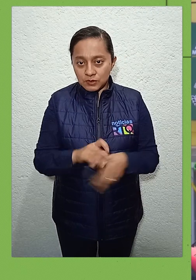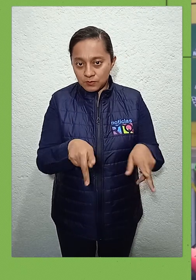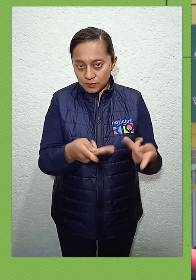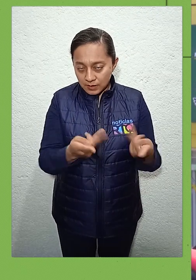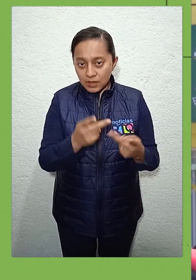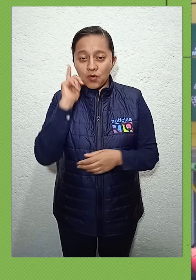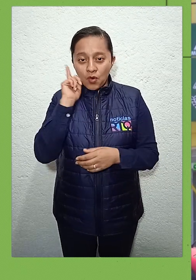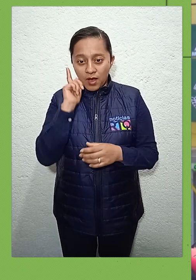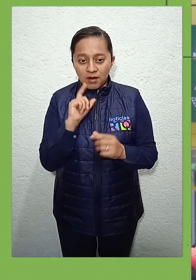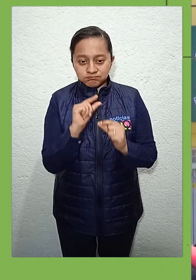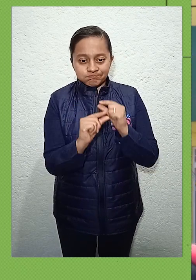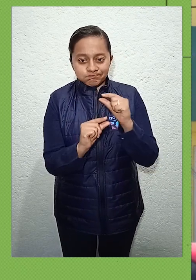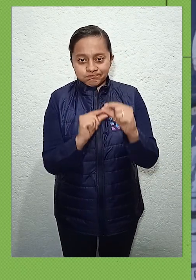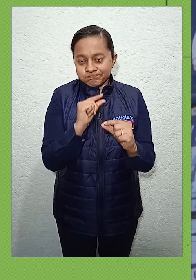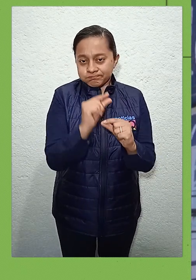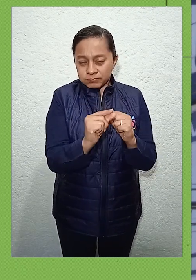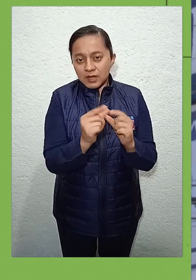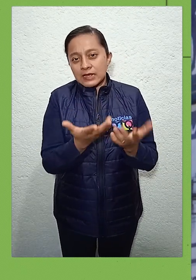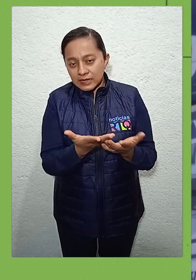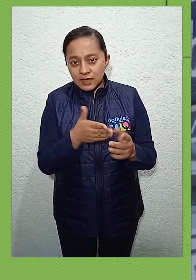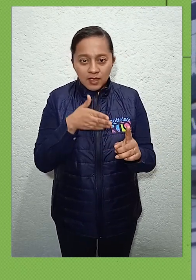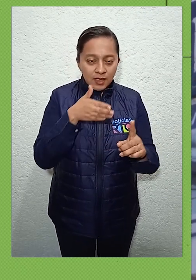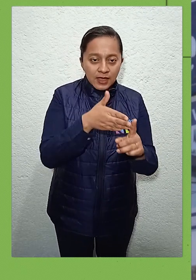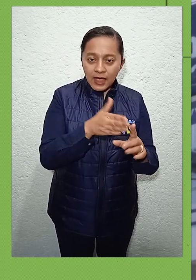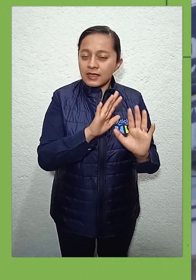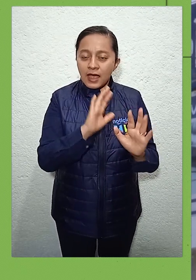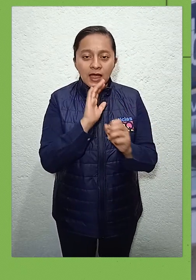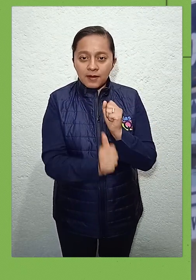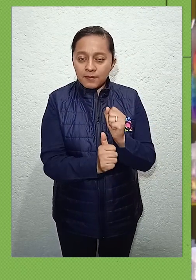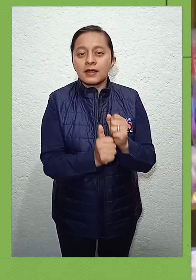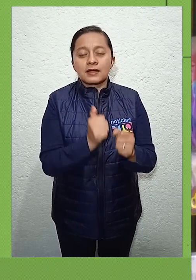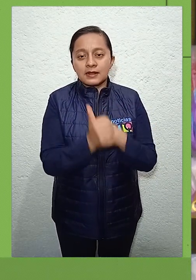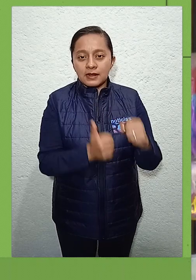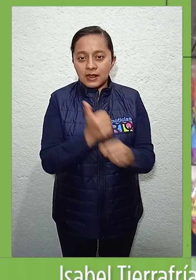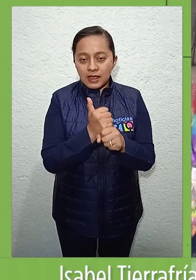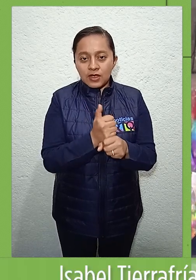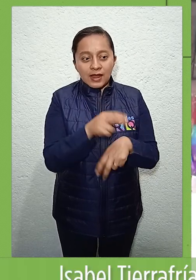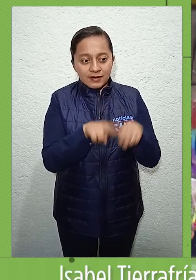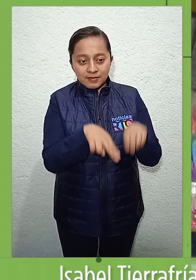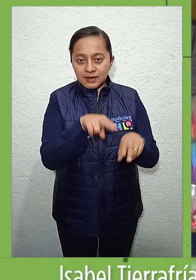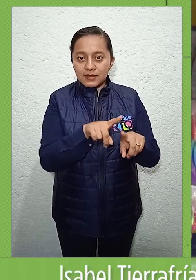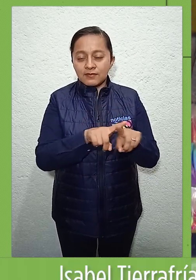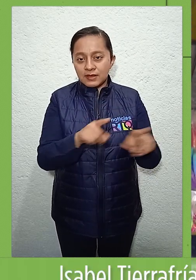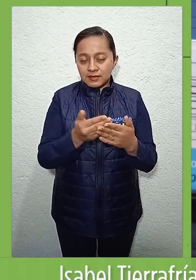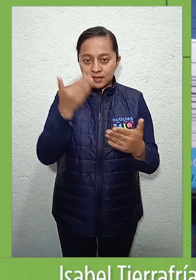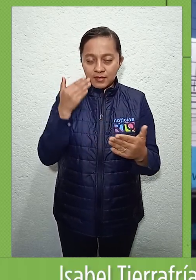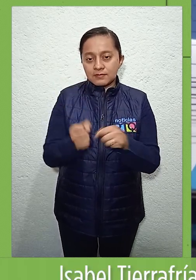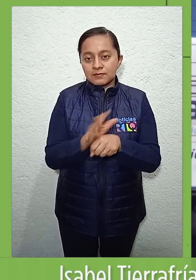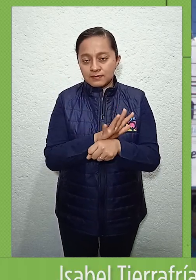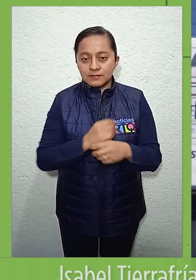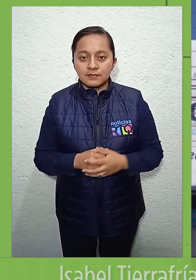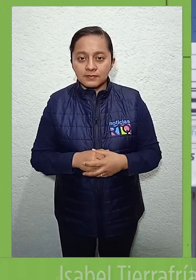niveles que se tenían antes de la pandemia. Imágenes de Francisco Ontiveros, Isabel Tierrafría, Noticias RTQ.